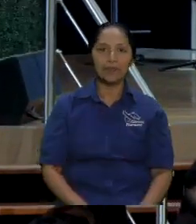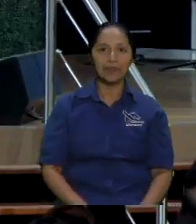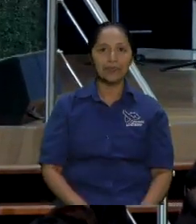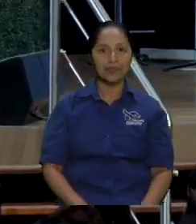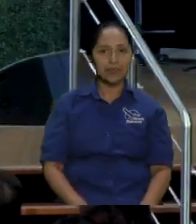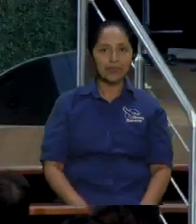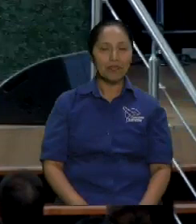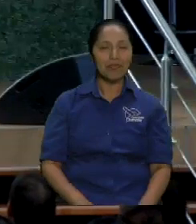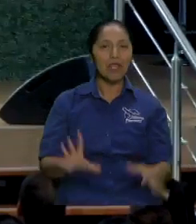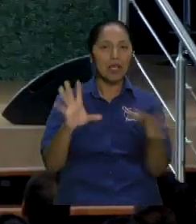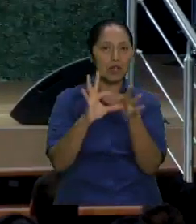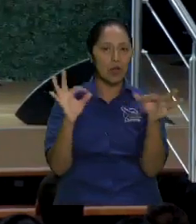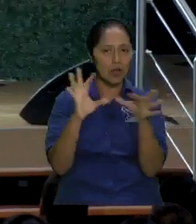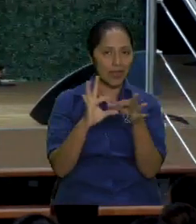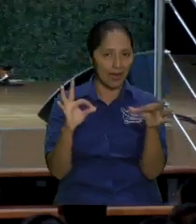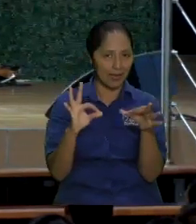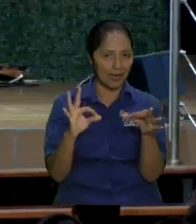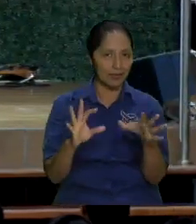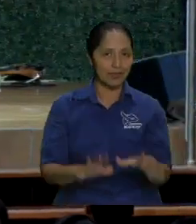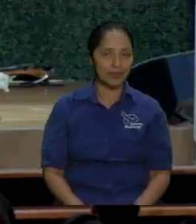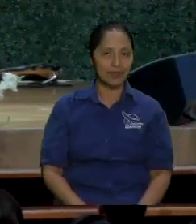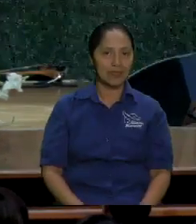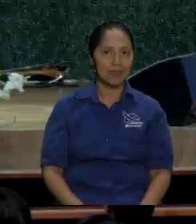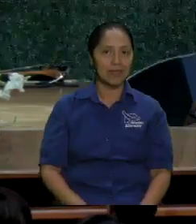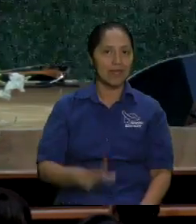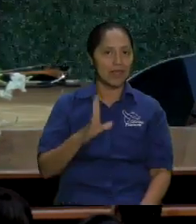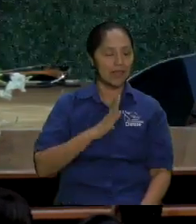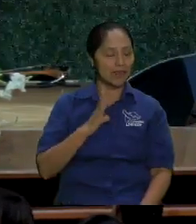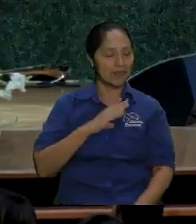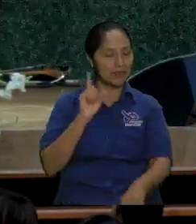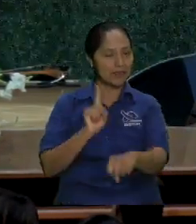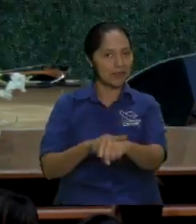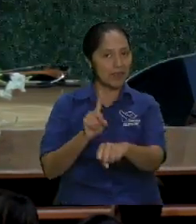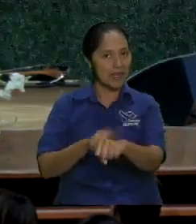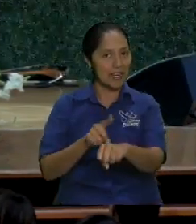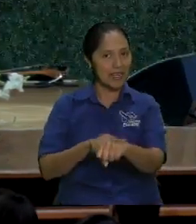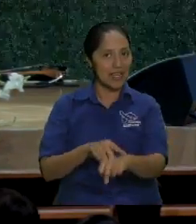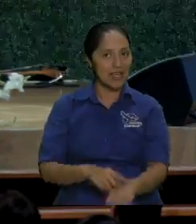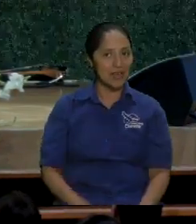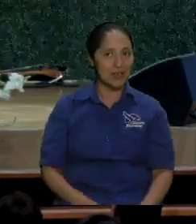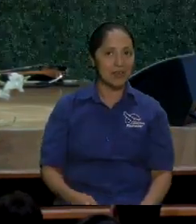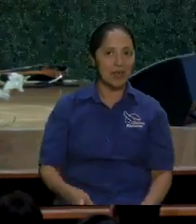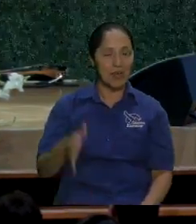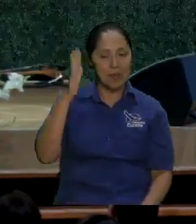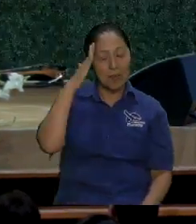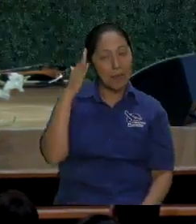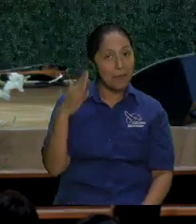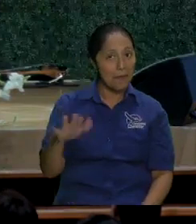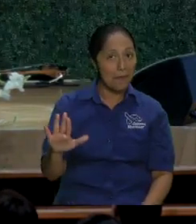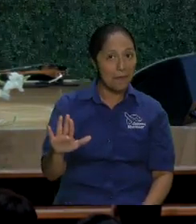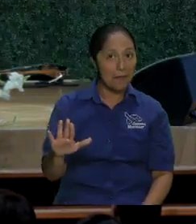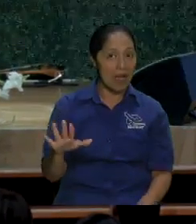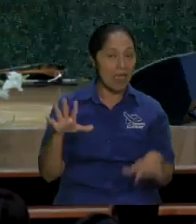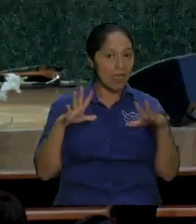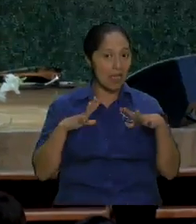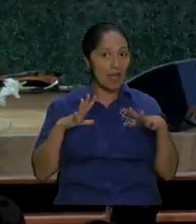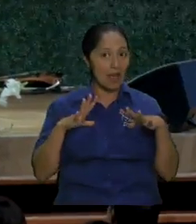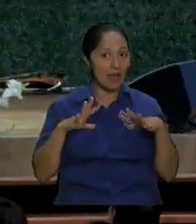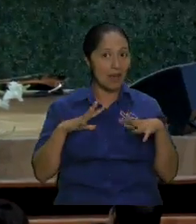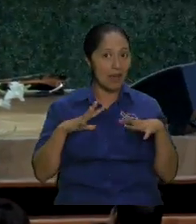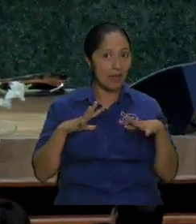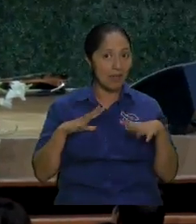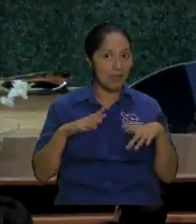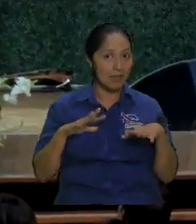ay no mañana no es que me trasladé de hoy en ocho ay no más o menos no tampoco feriado